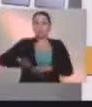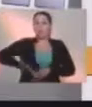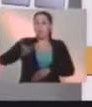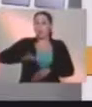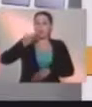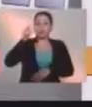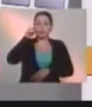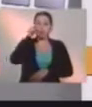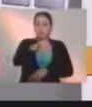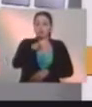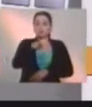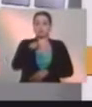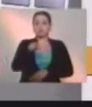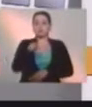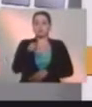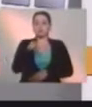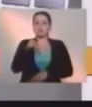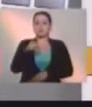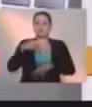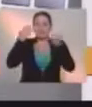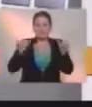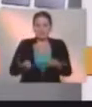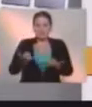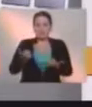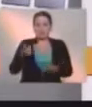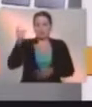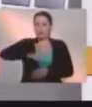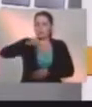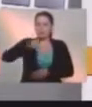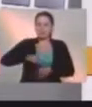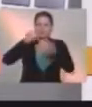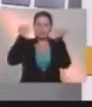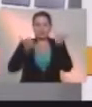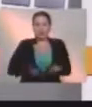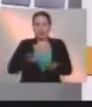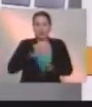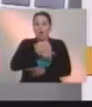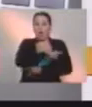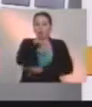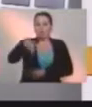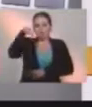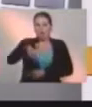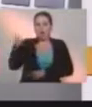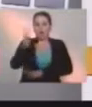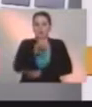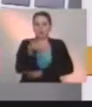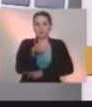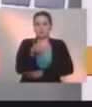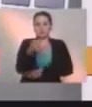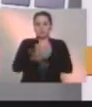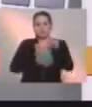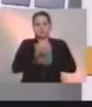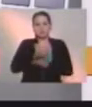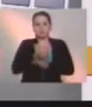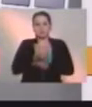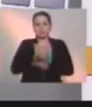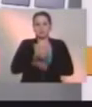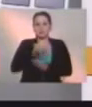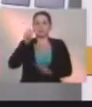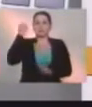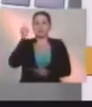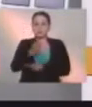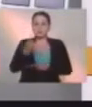Estamos transitando en este momento, el momento dramático, el momento crítico por el cual estamos atravesando en donde se están